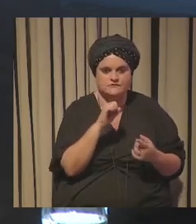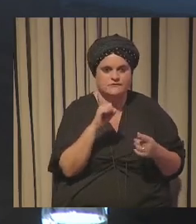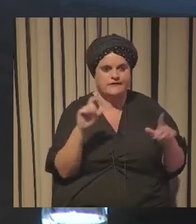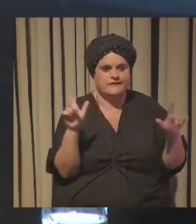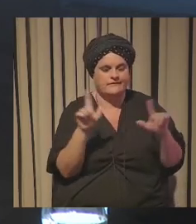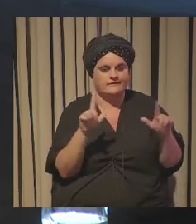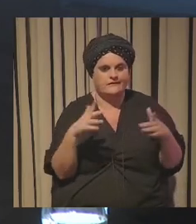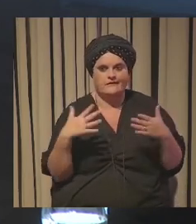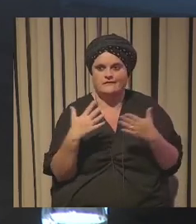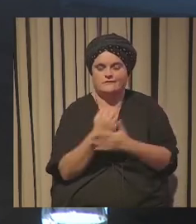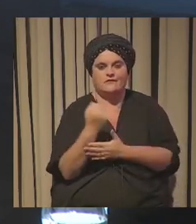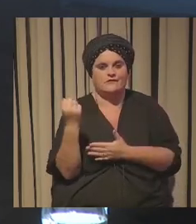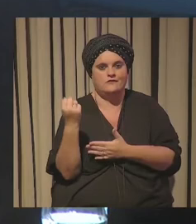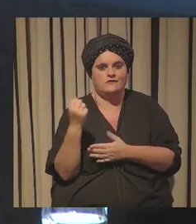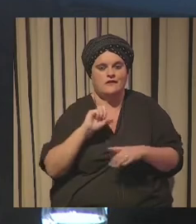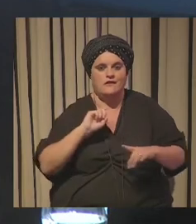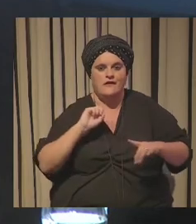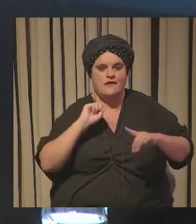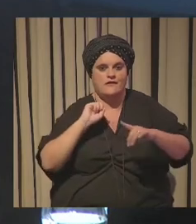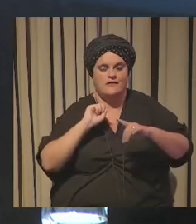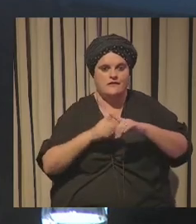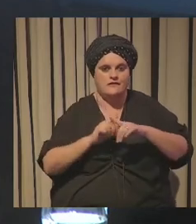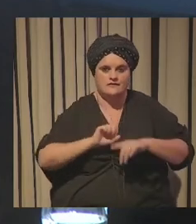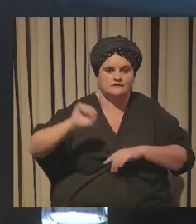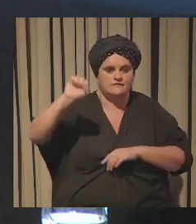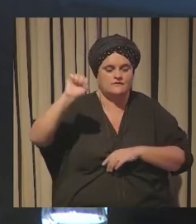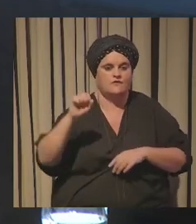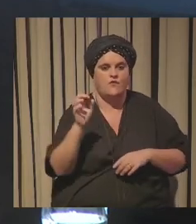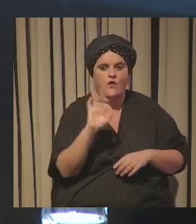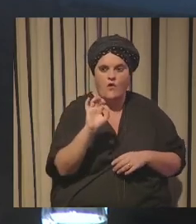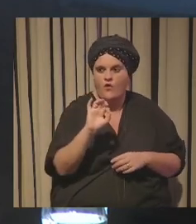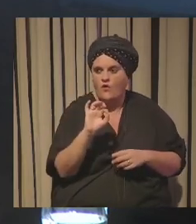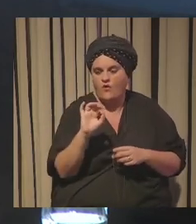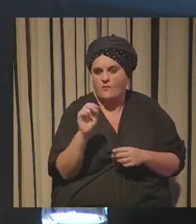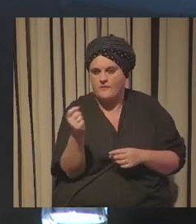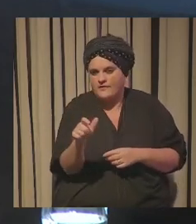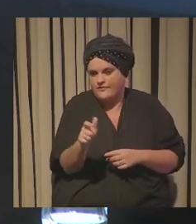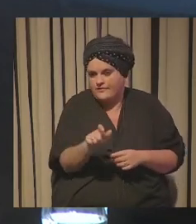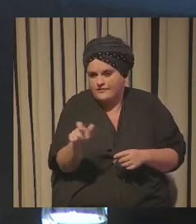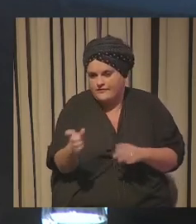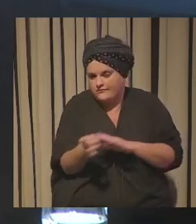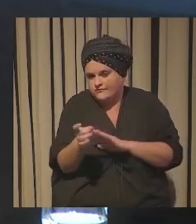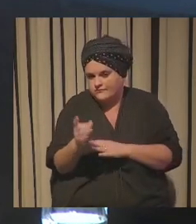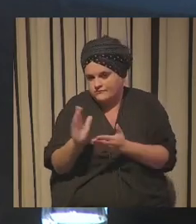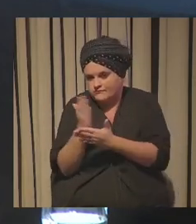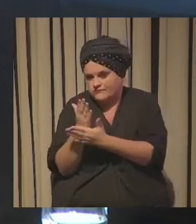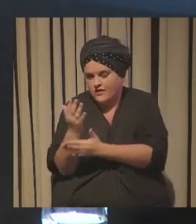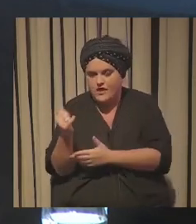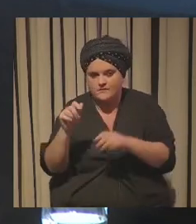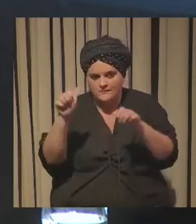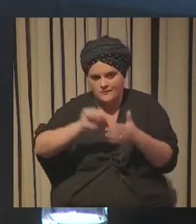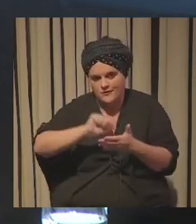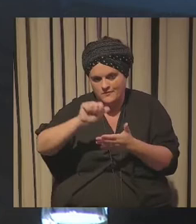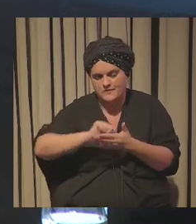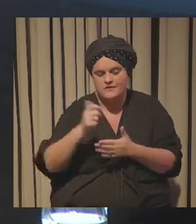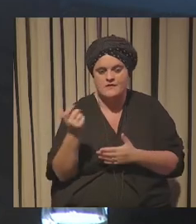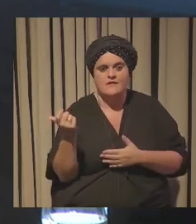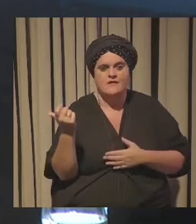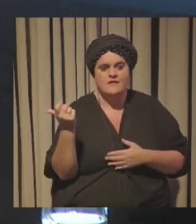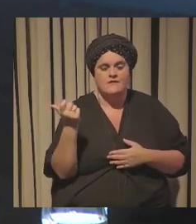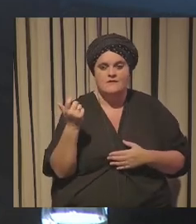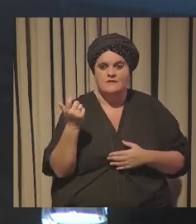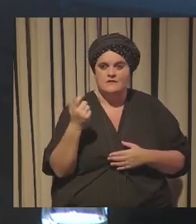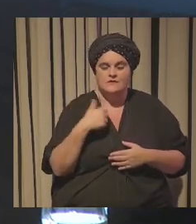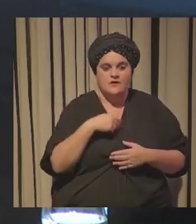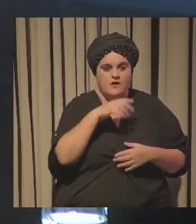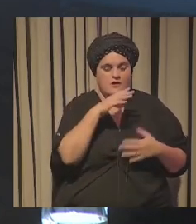te vienen pues con su ex factor o con el equivalente ¿verdad? Yo la verdad es que bueno ahora